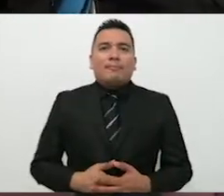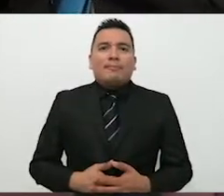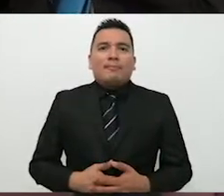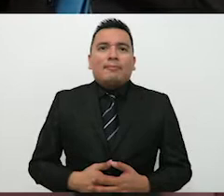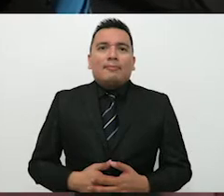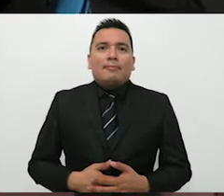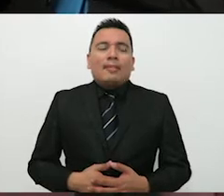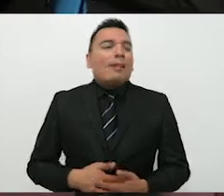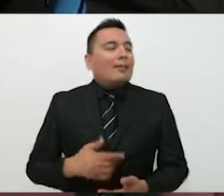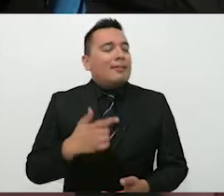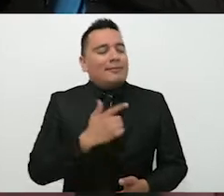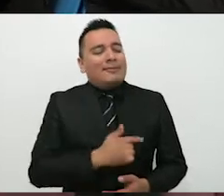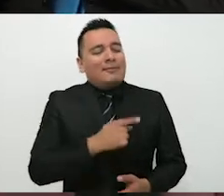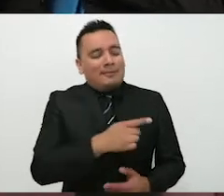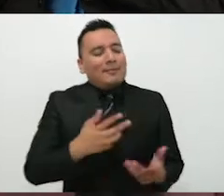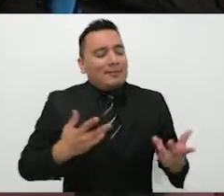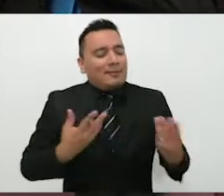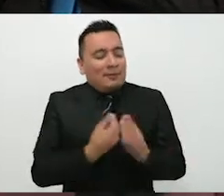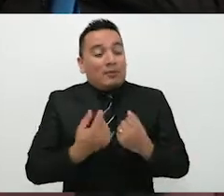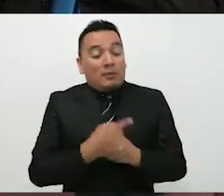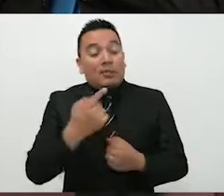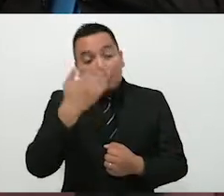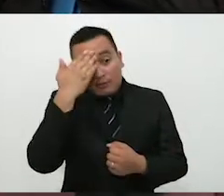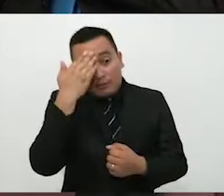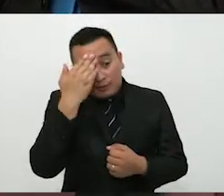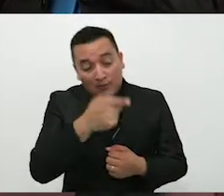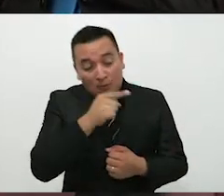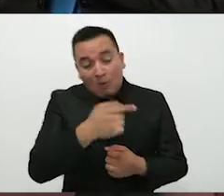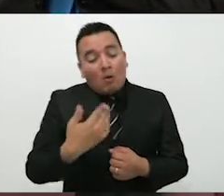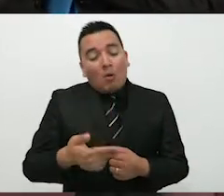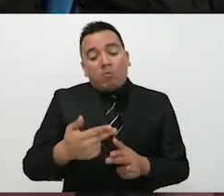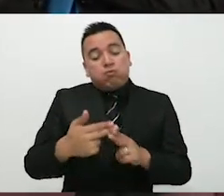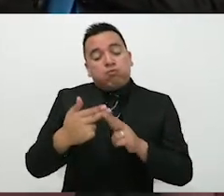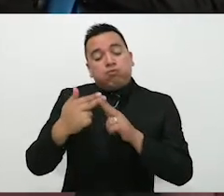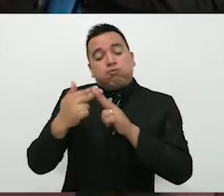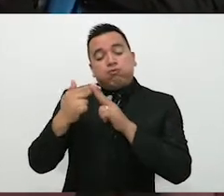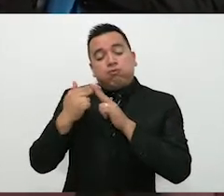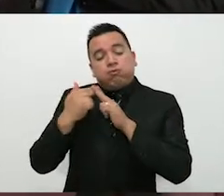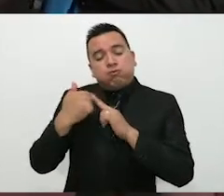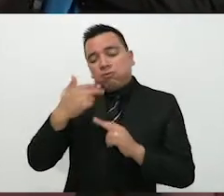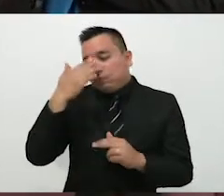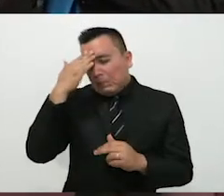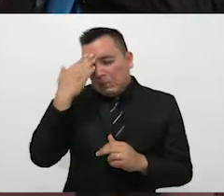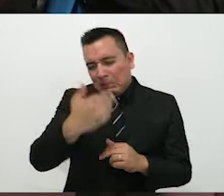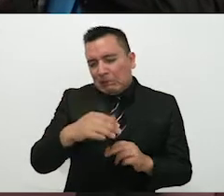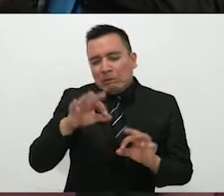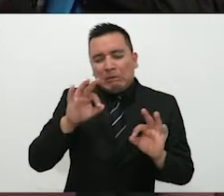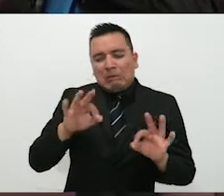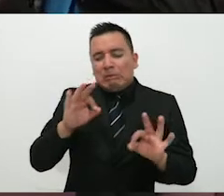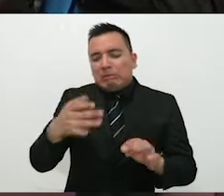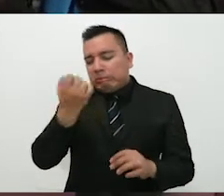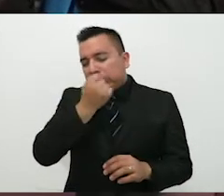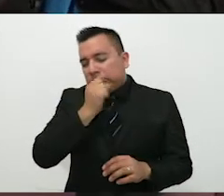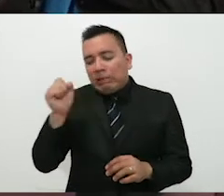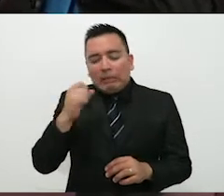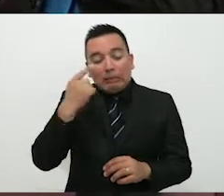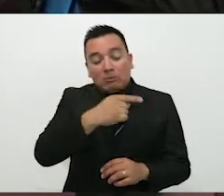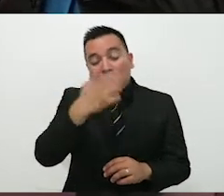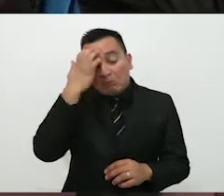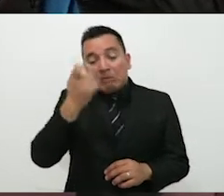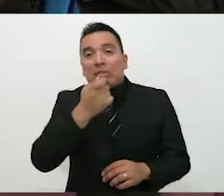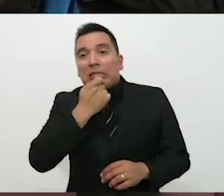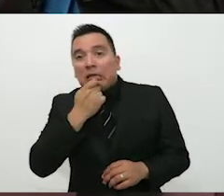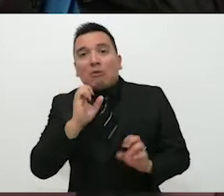me da mucho gusto que esté aquí con nosotros, porque sabemos que usted tiene también una trayectoria académica, conoce muy bien y ha convivido mucho con jóvenes, con niños,